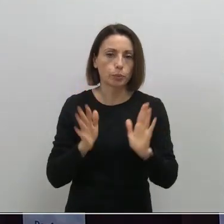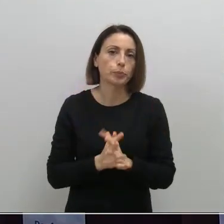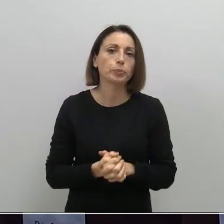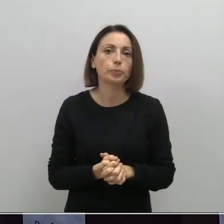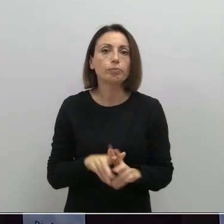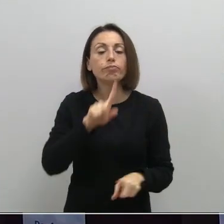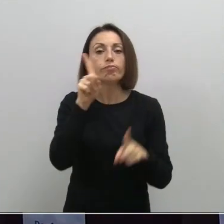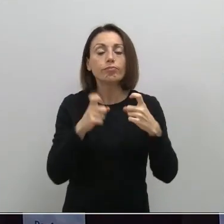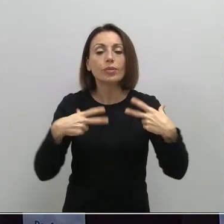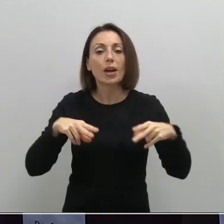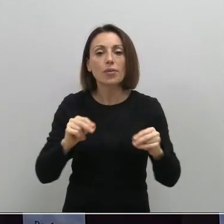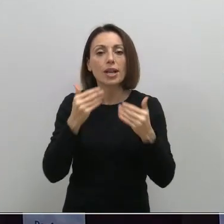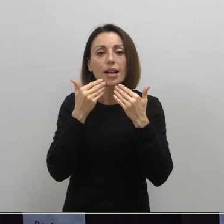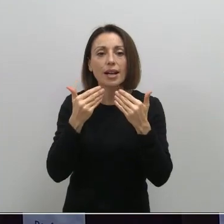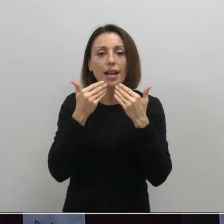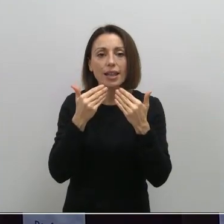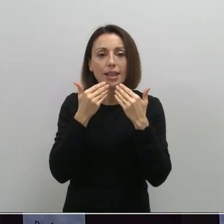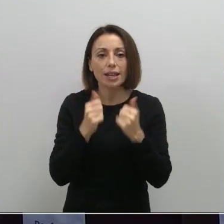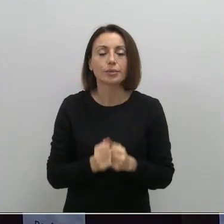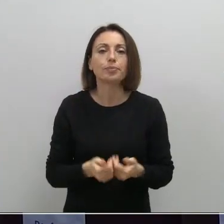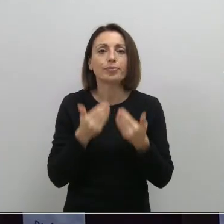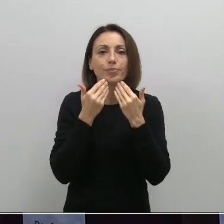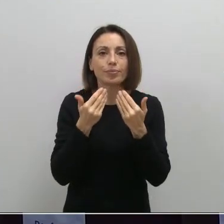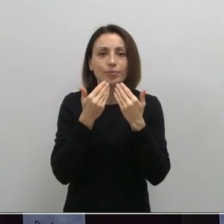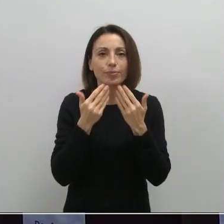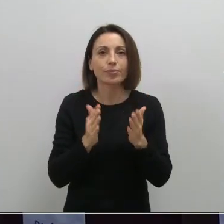No hay más preguntas. Muchas gracias. Pues muchas gracias.